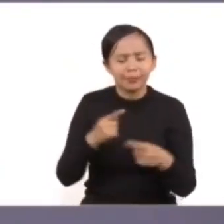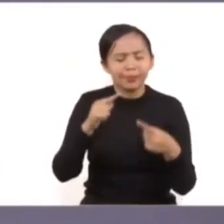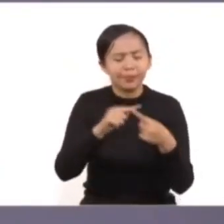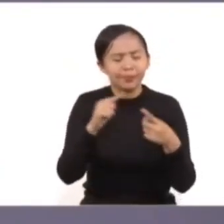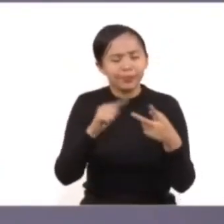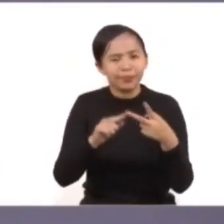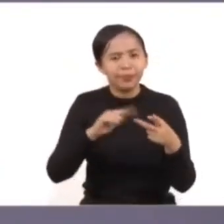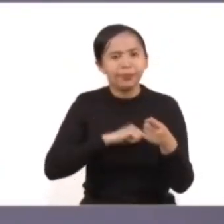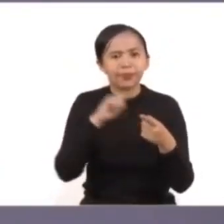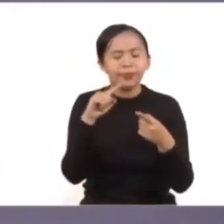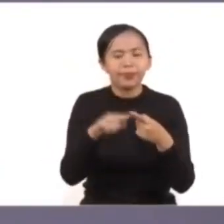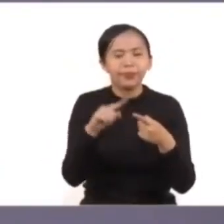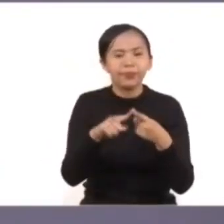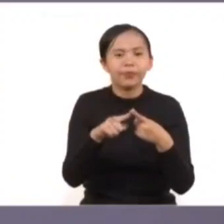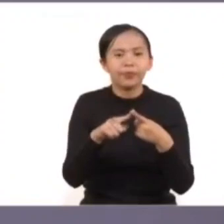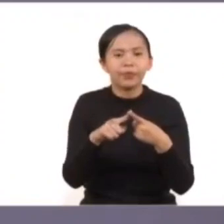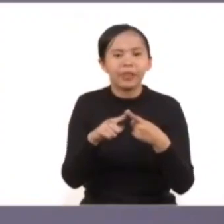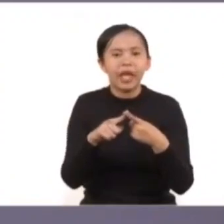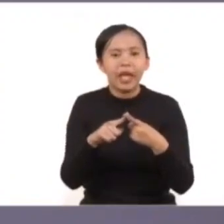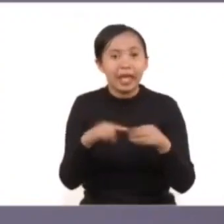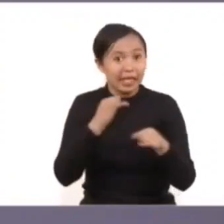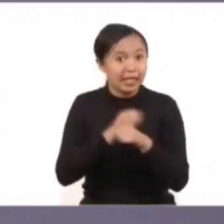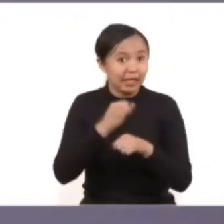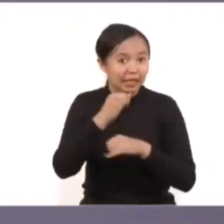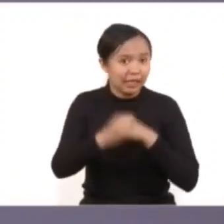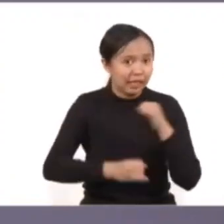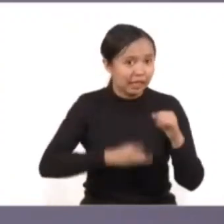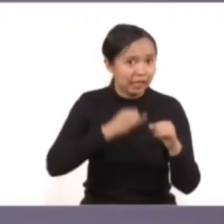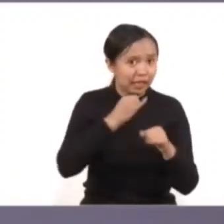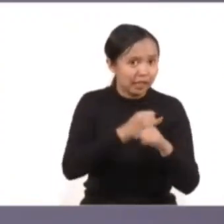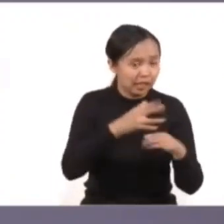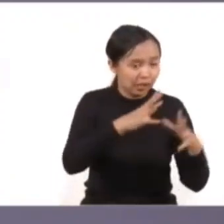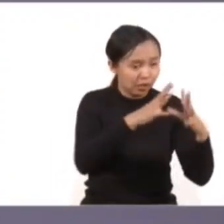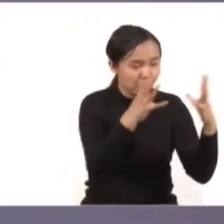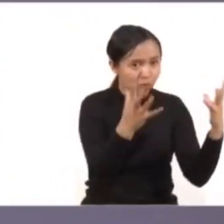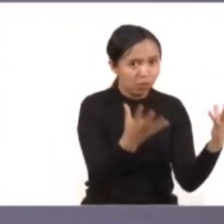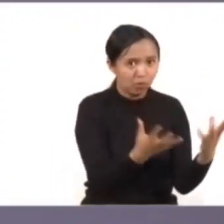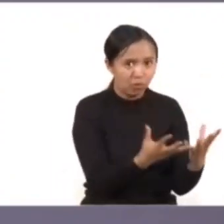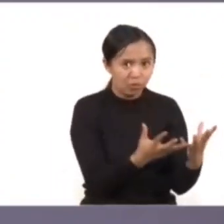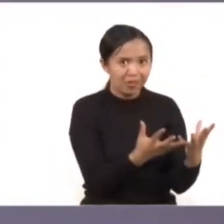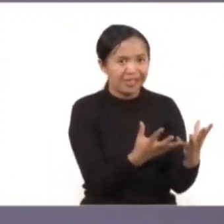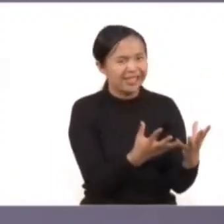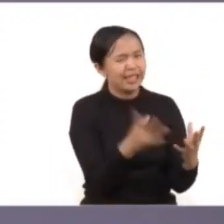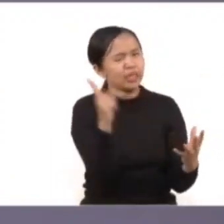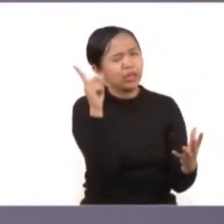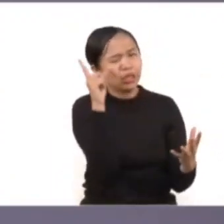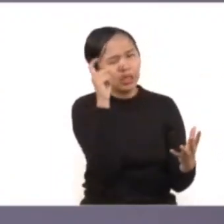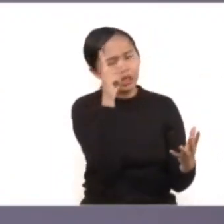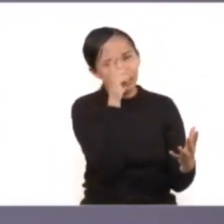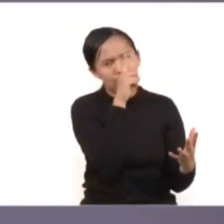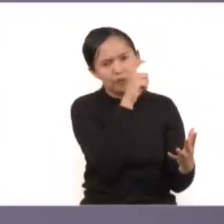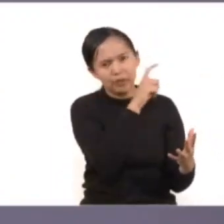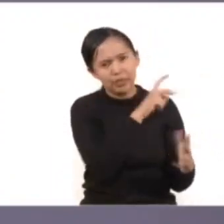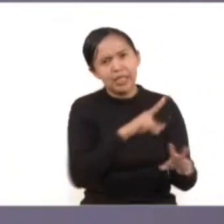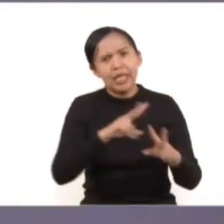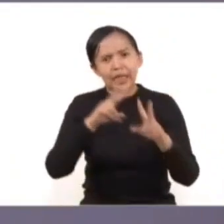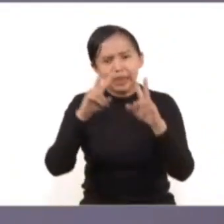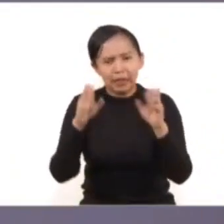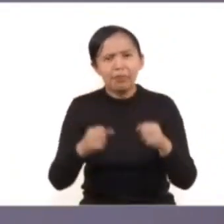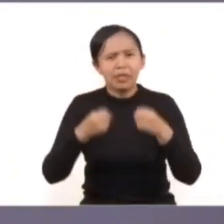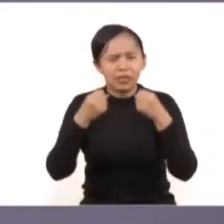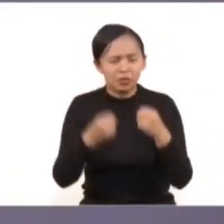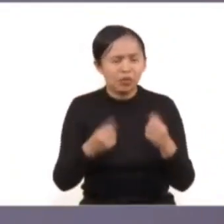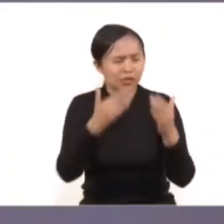dos detalles. El primero de ellos es que a nivel internacional es muy difícil bajar el nivel de percepción negativa sobre la